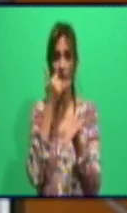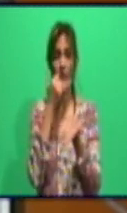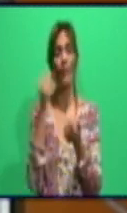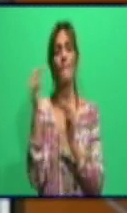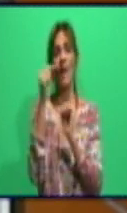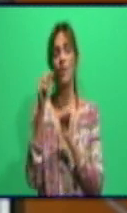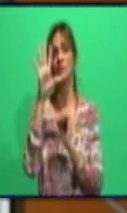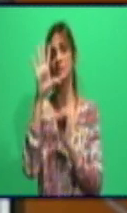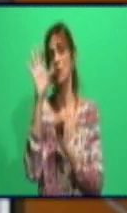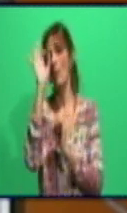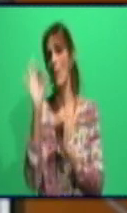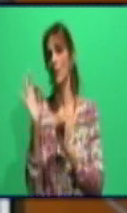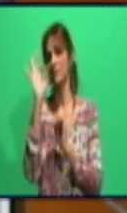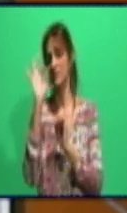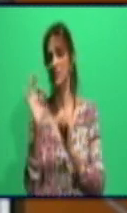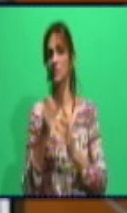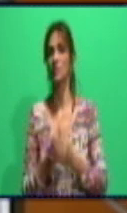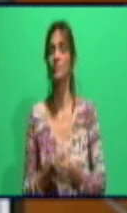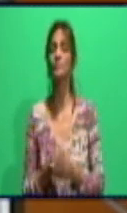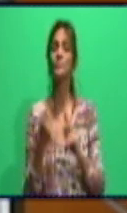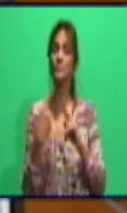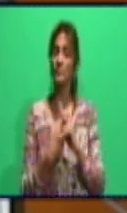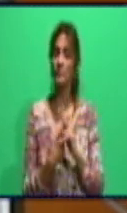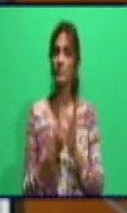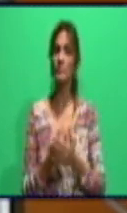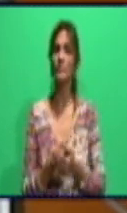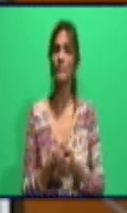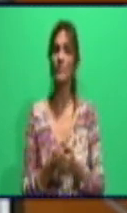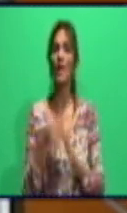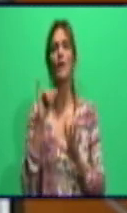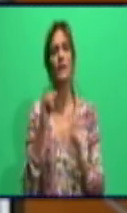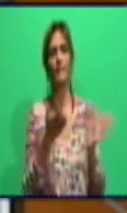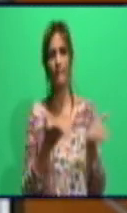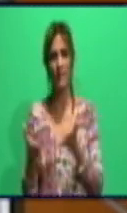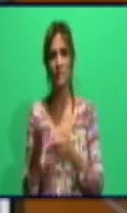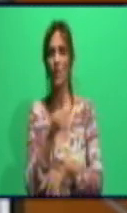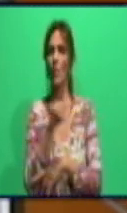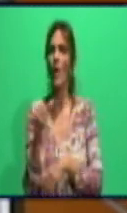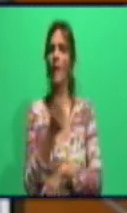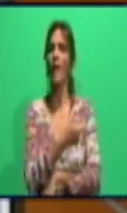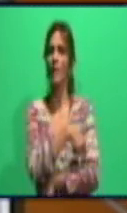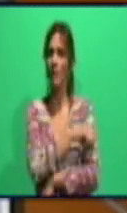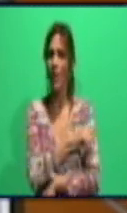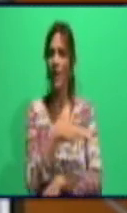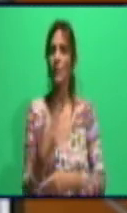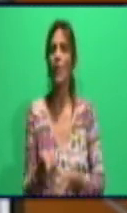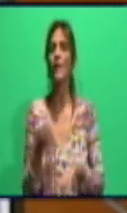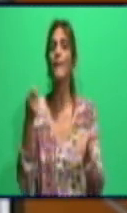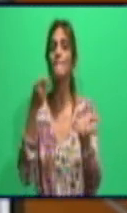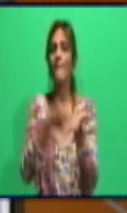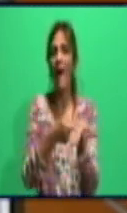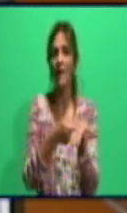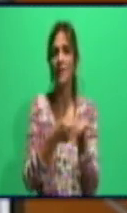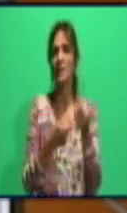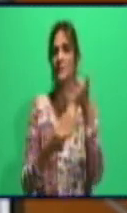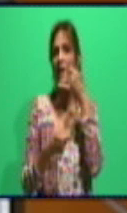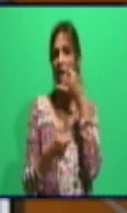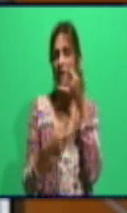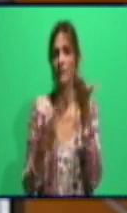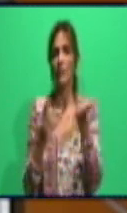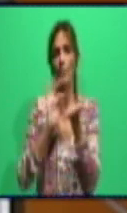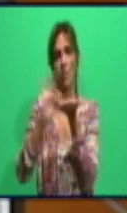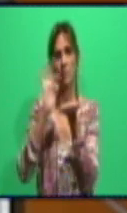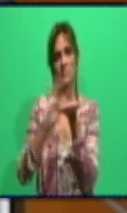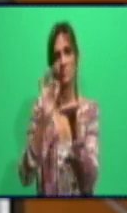fiable y aprovecho la ocasión para invitar a las personas que realicen pago de factura a través de TransferMovil, que no esperen el último día del